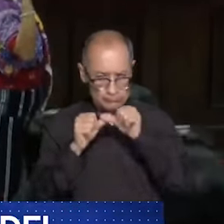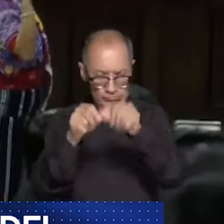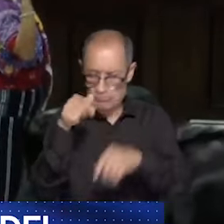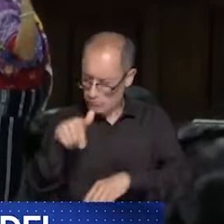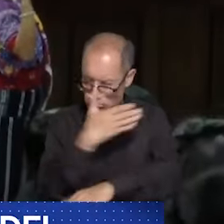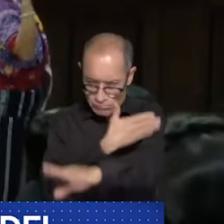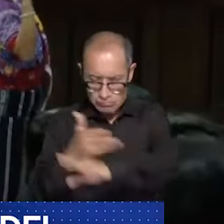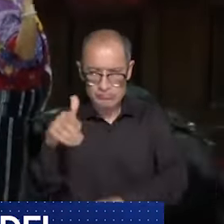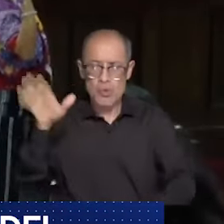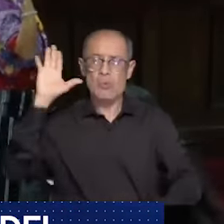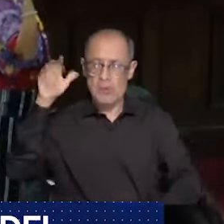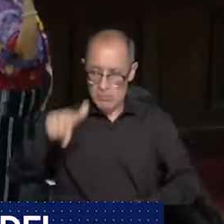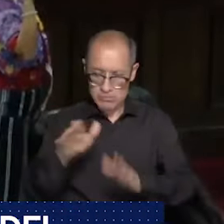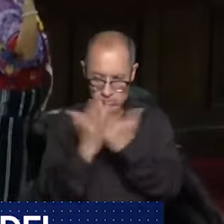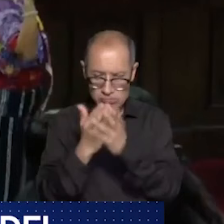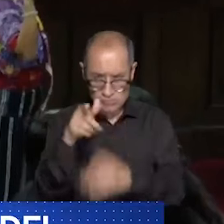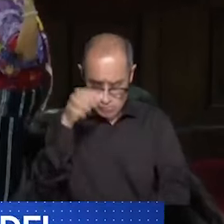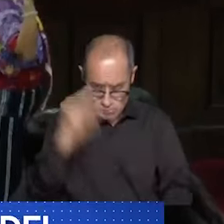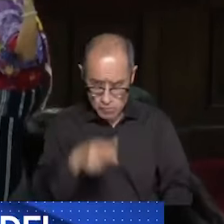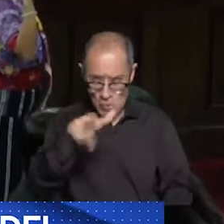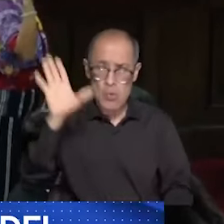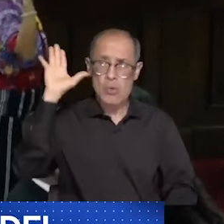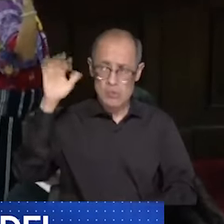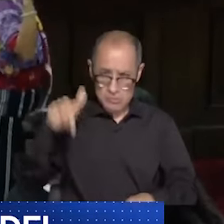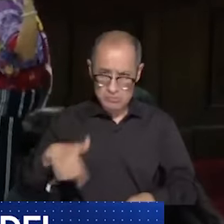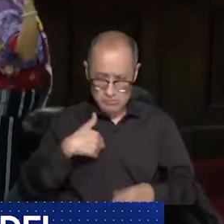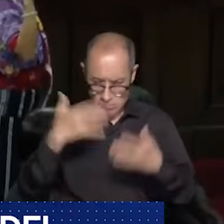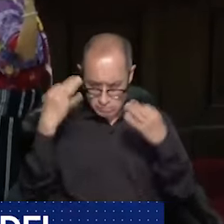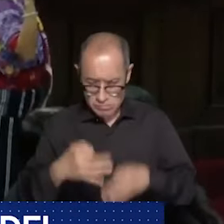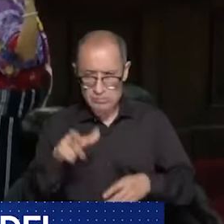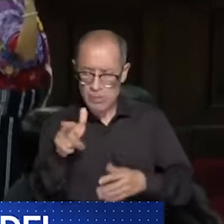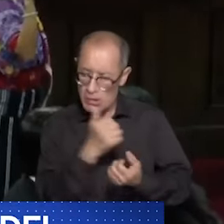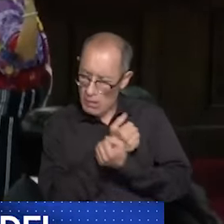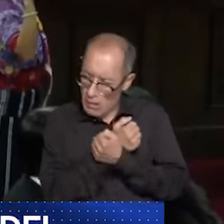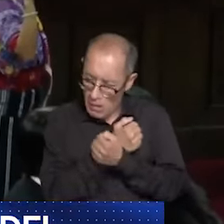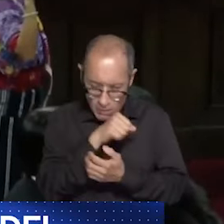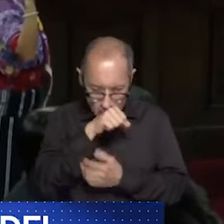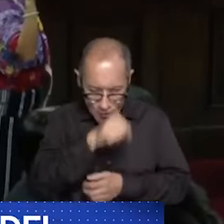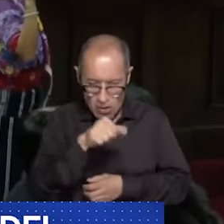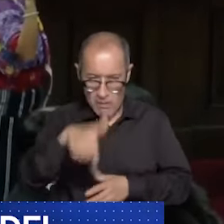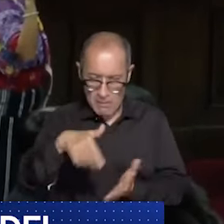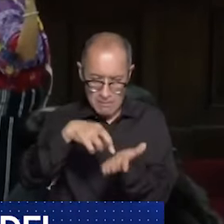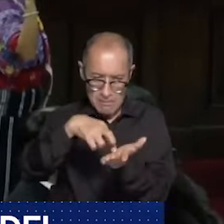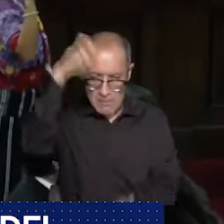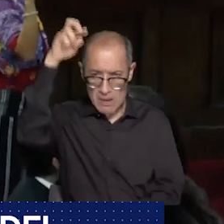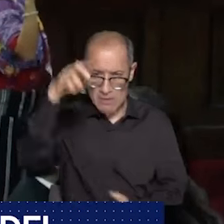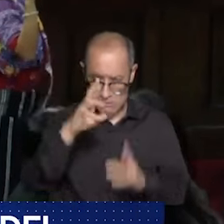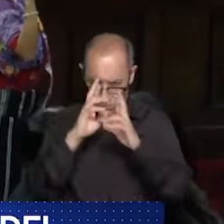eso, juran cumplir con fidelidad y amor patriótico el cargo de